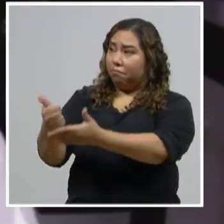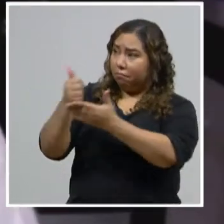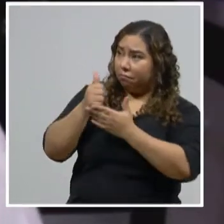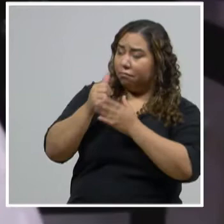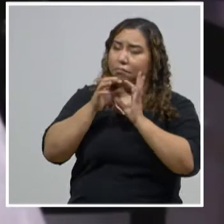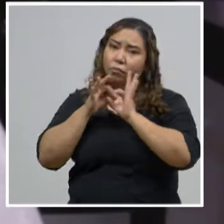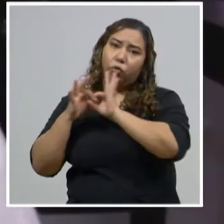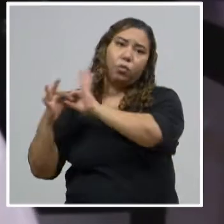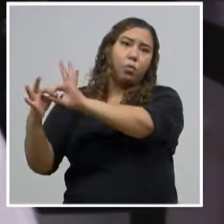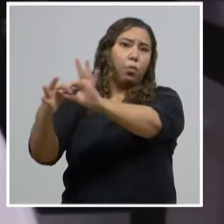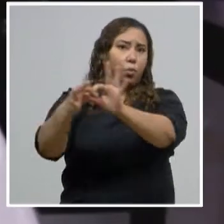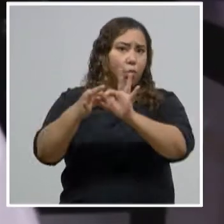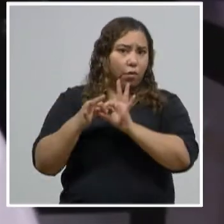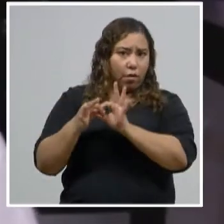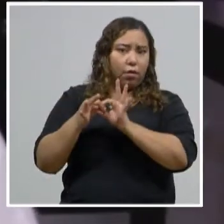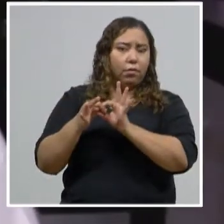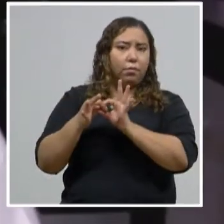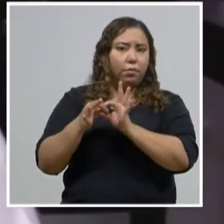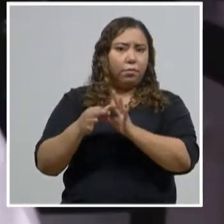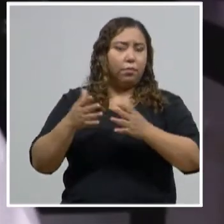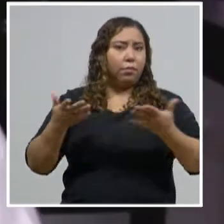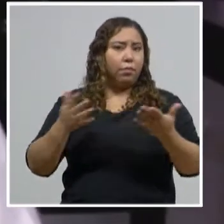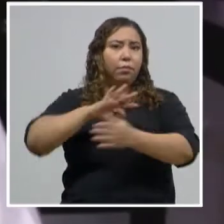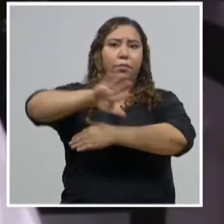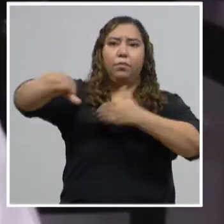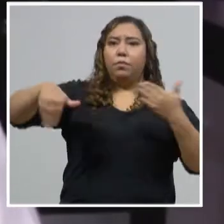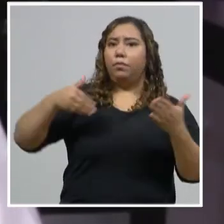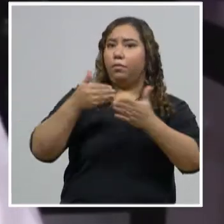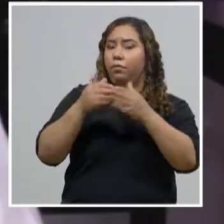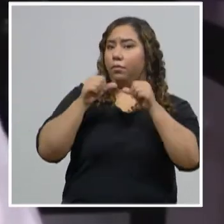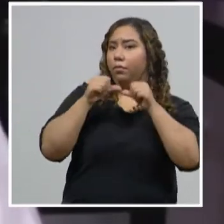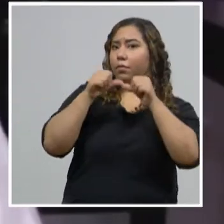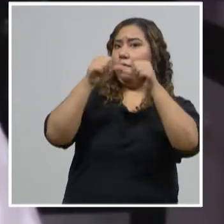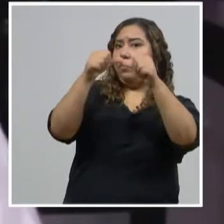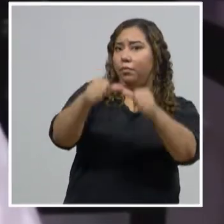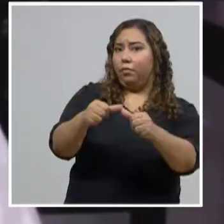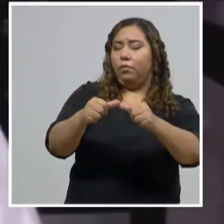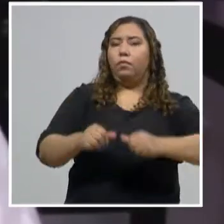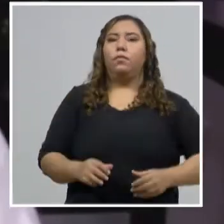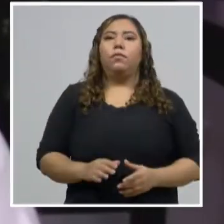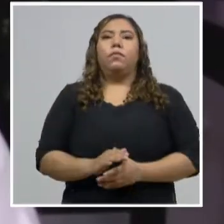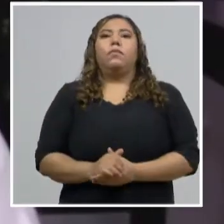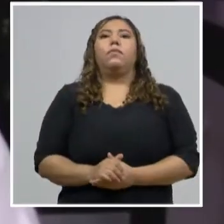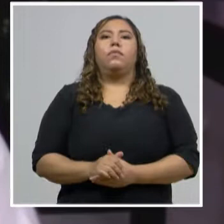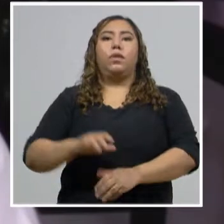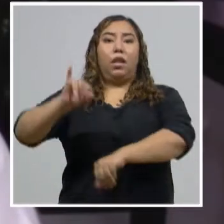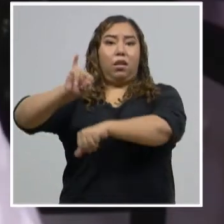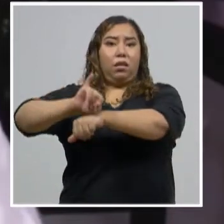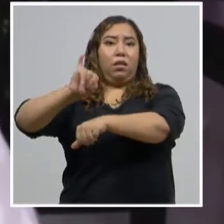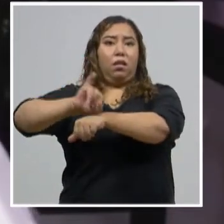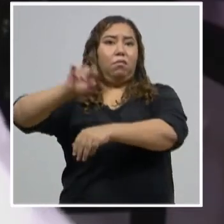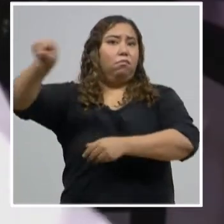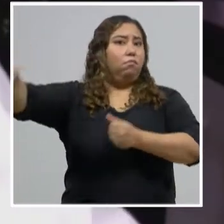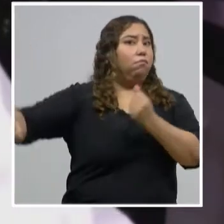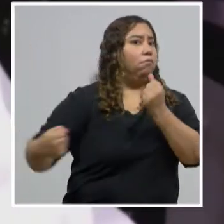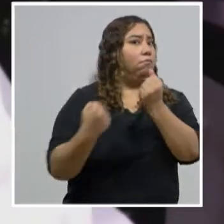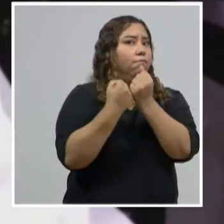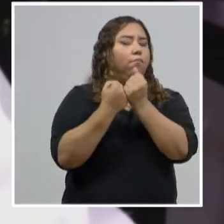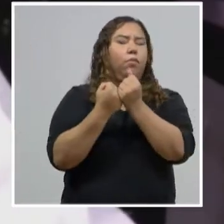Unidos es como vamos a ayudarnos todos. El apoyo de las iglesias ha sido fundamental.